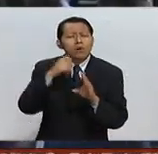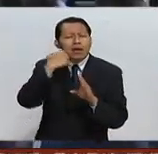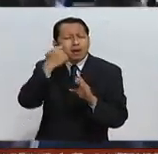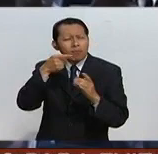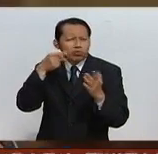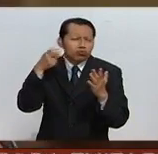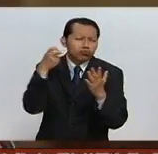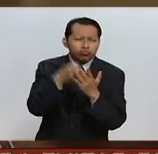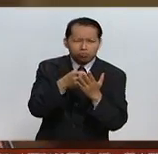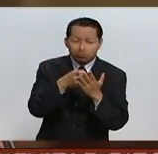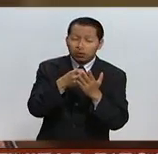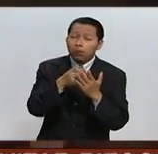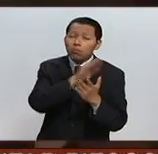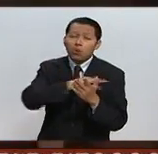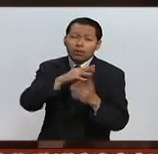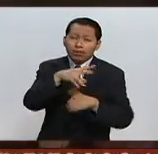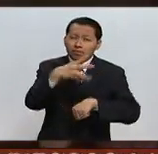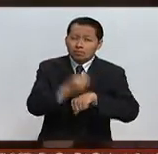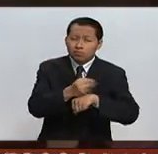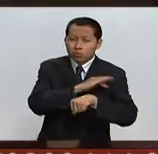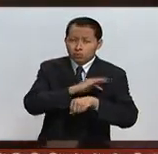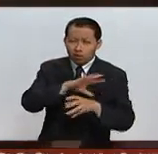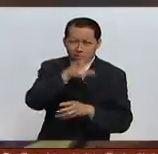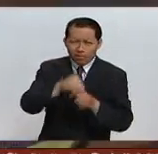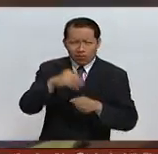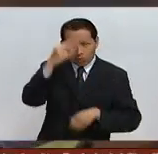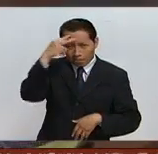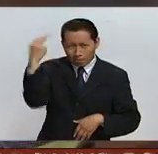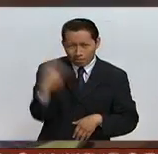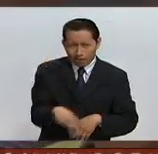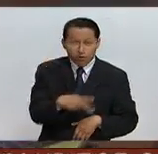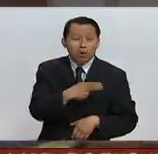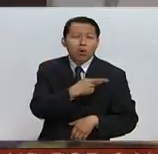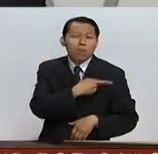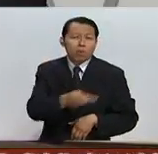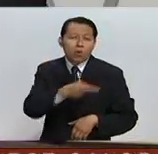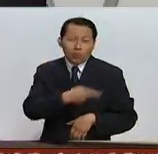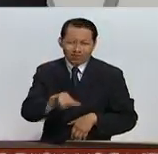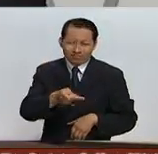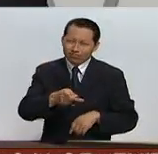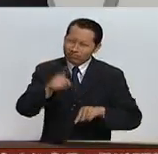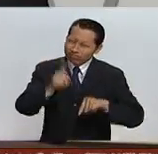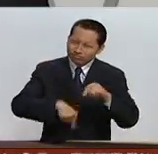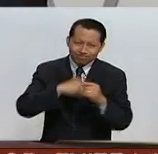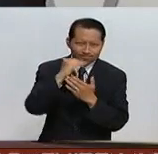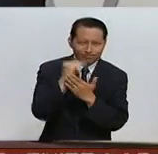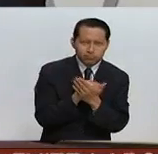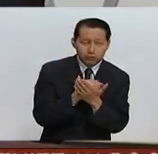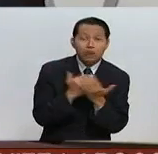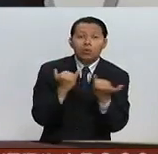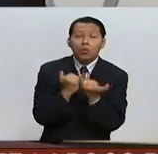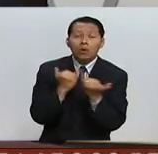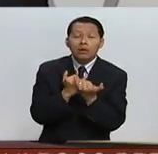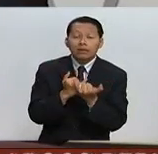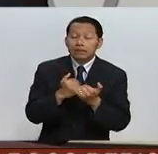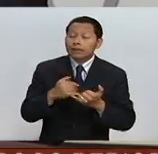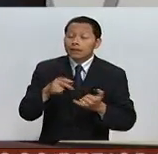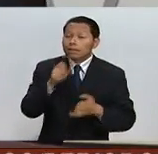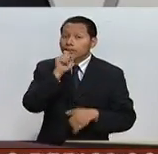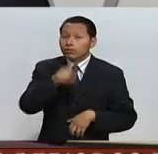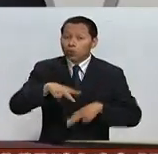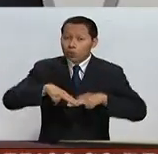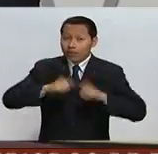y transparente que se haya emprendido en México para abatir la pobreza. Es posible también que ningún mexicano